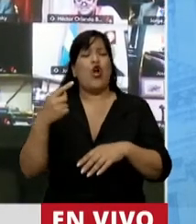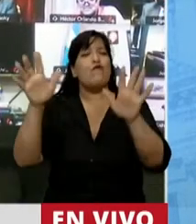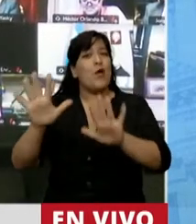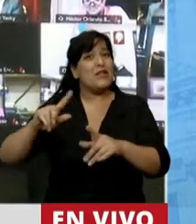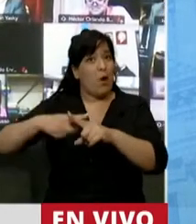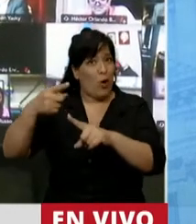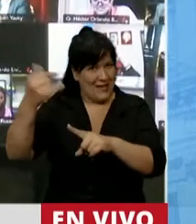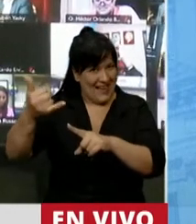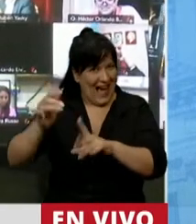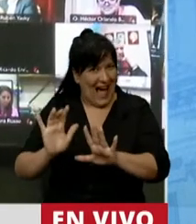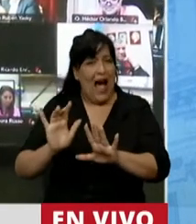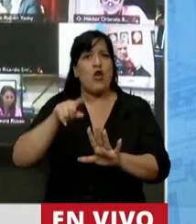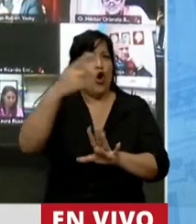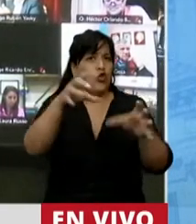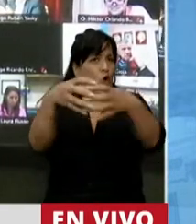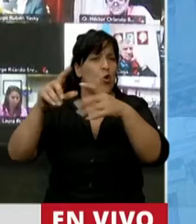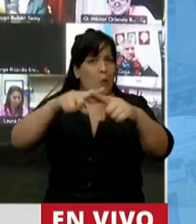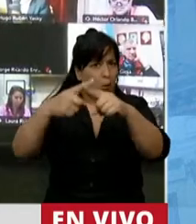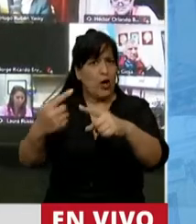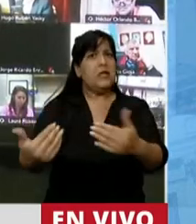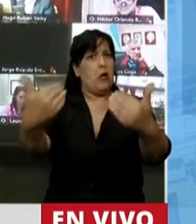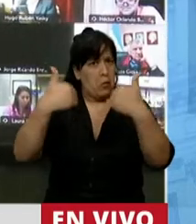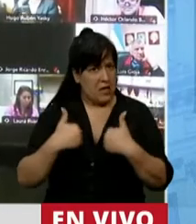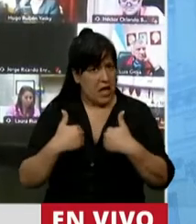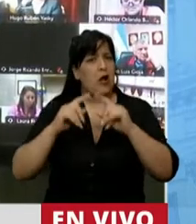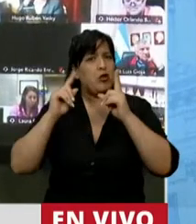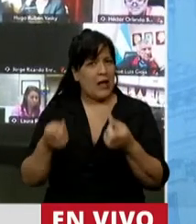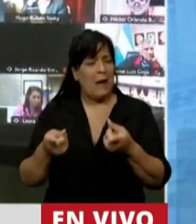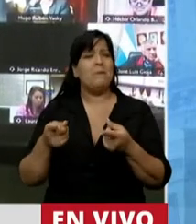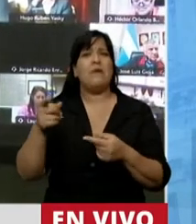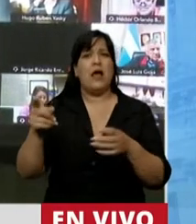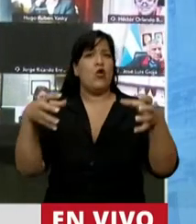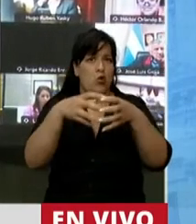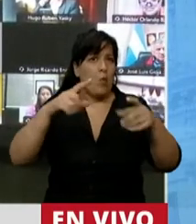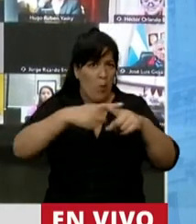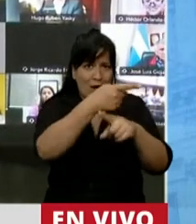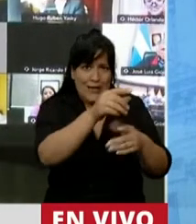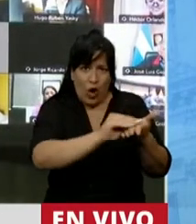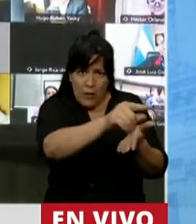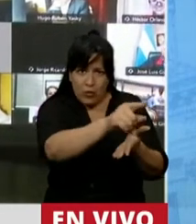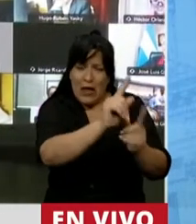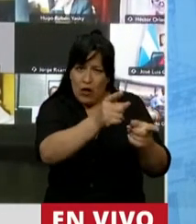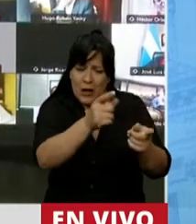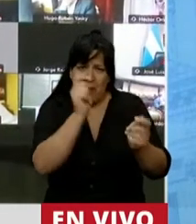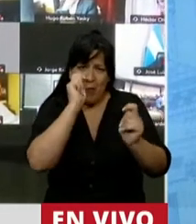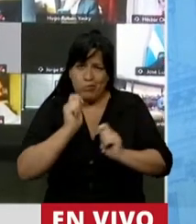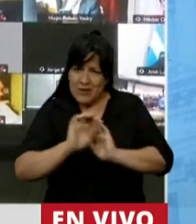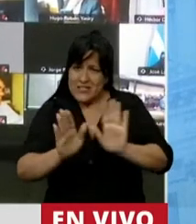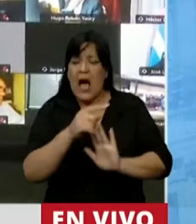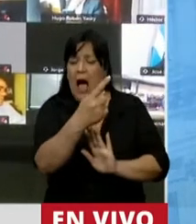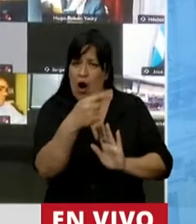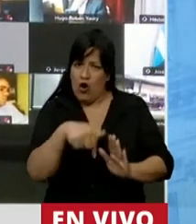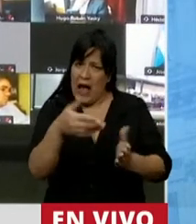Política por otras fuerzas políticas, incluso por la fuerza del diputado. Así que quería dejar esta invitación